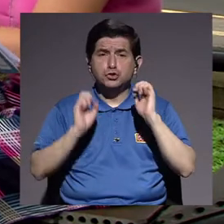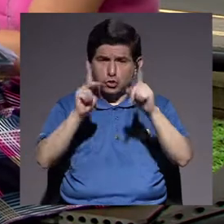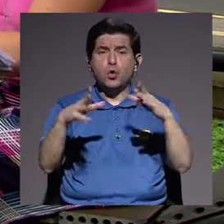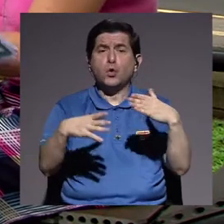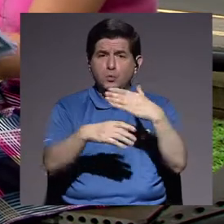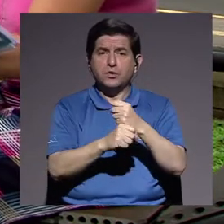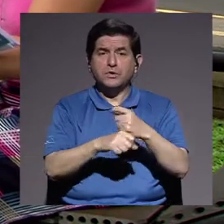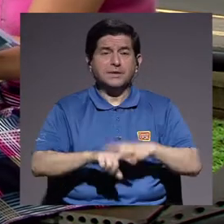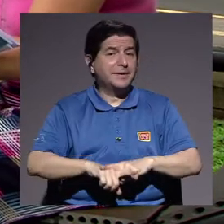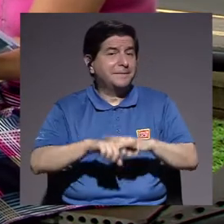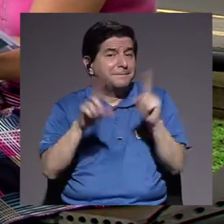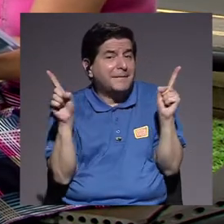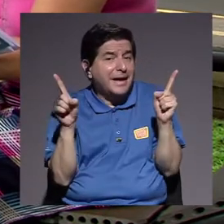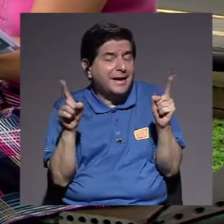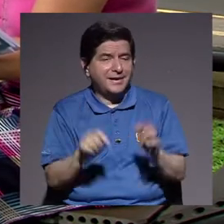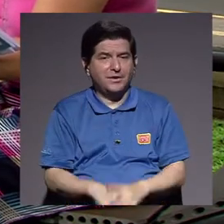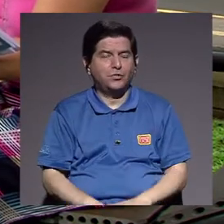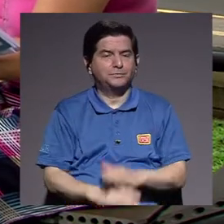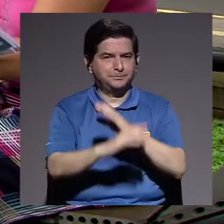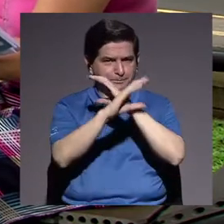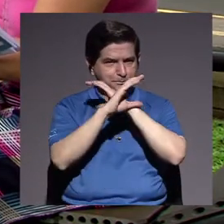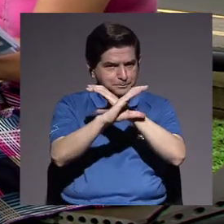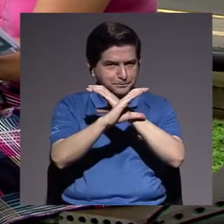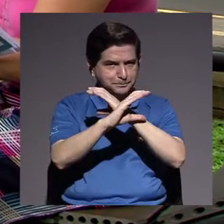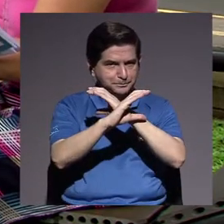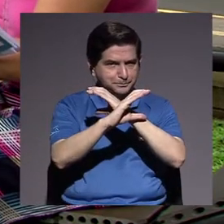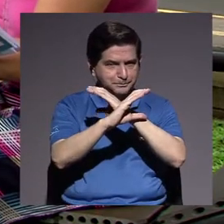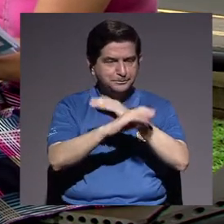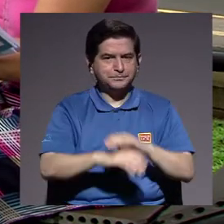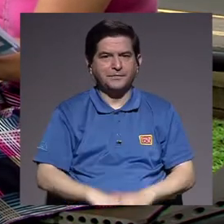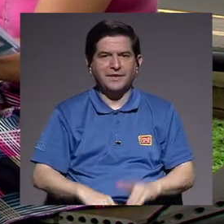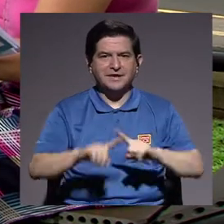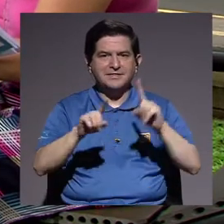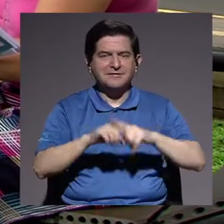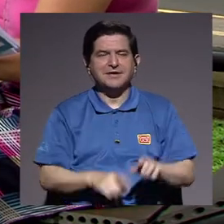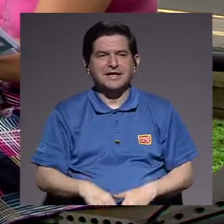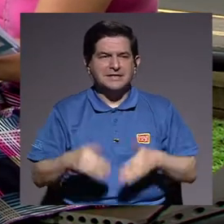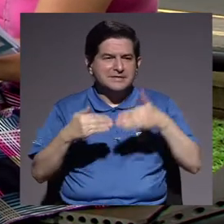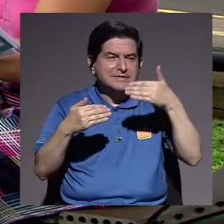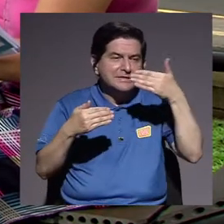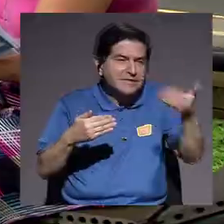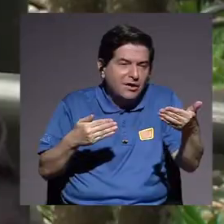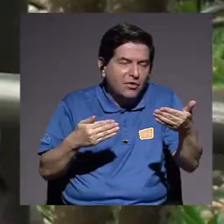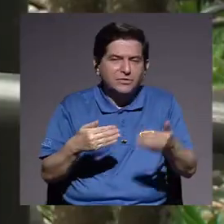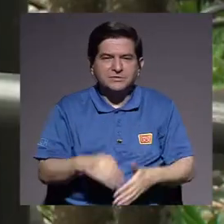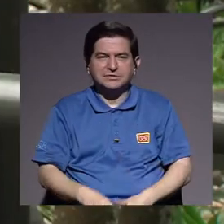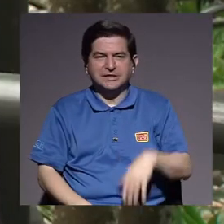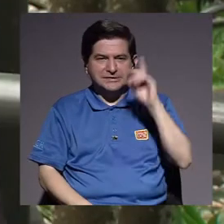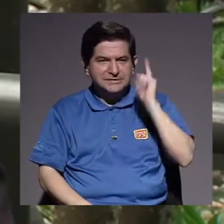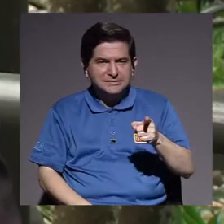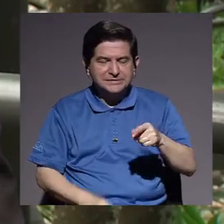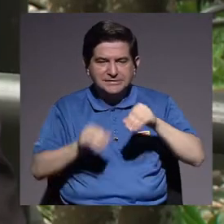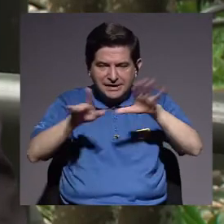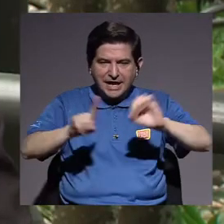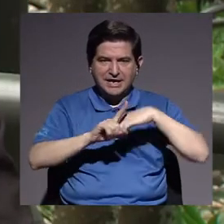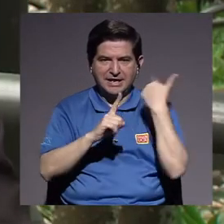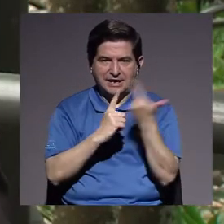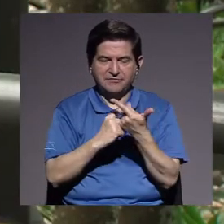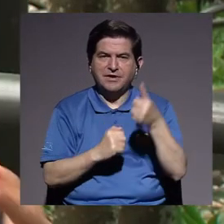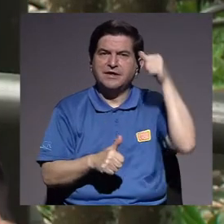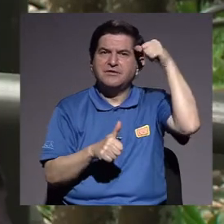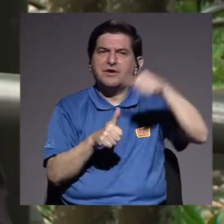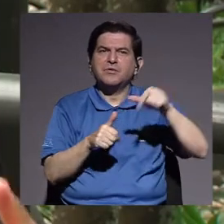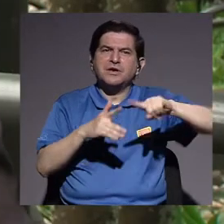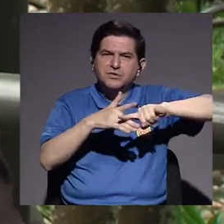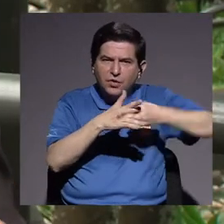hacerlo. Sin embargo, hay que tener cuidado con ciertos imperativos que han venido como fluyendo en redes sociales, ¿verdad? Me acuerdo que al